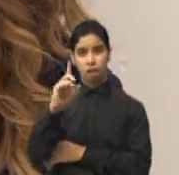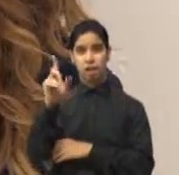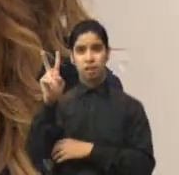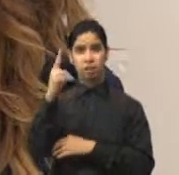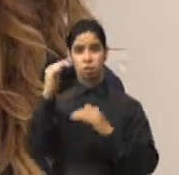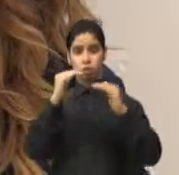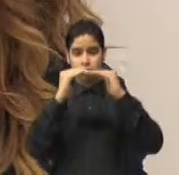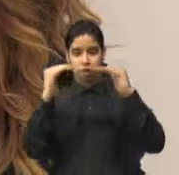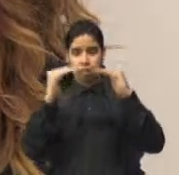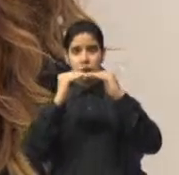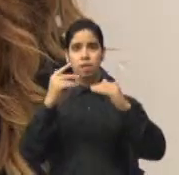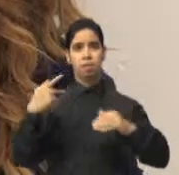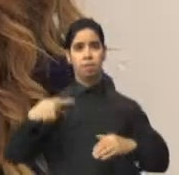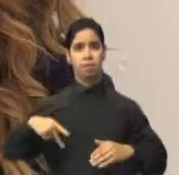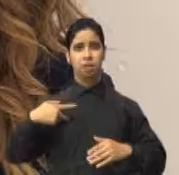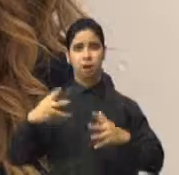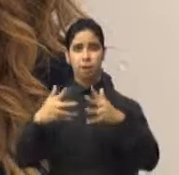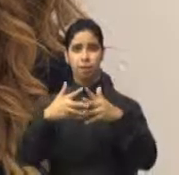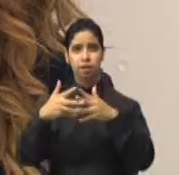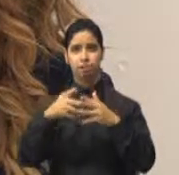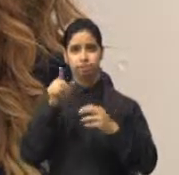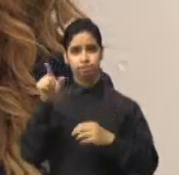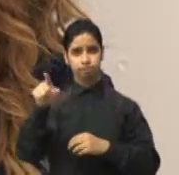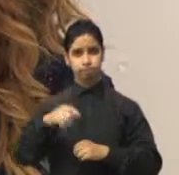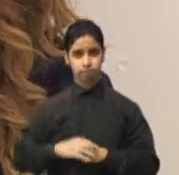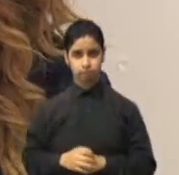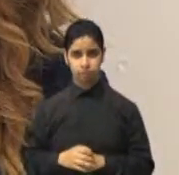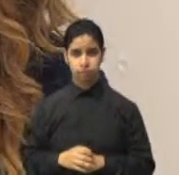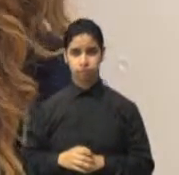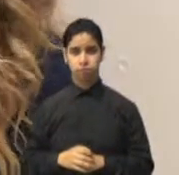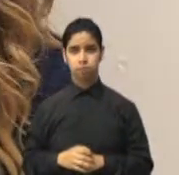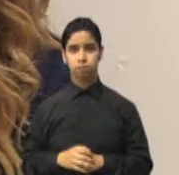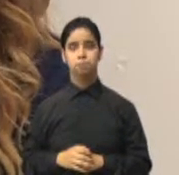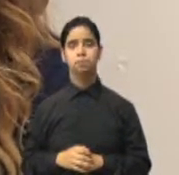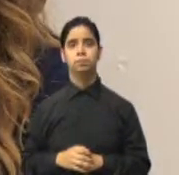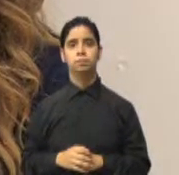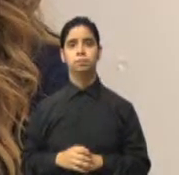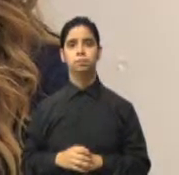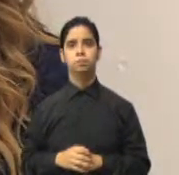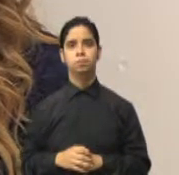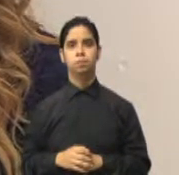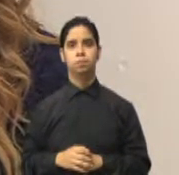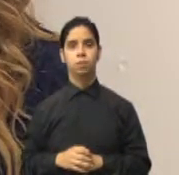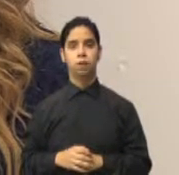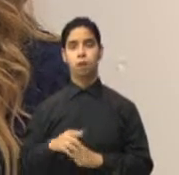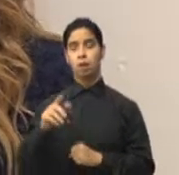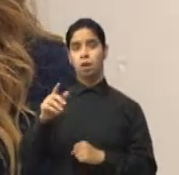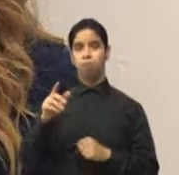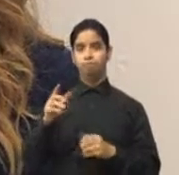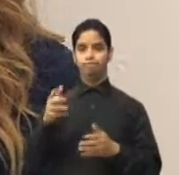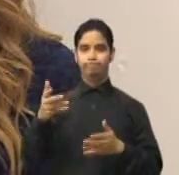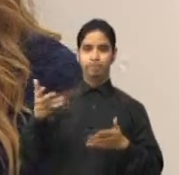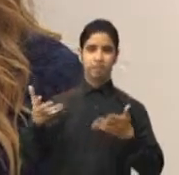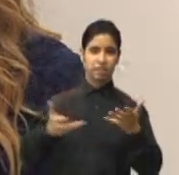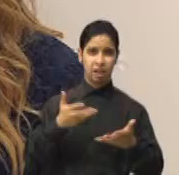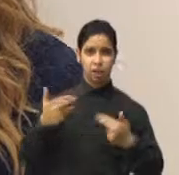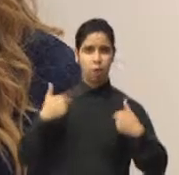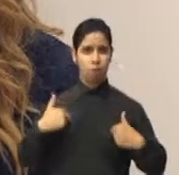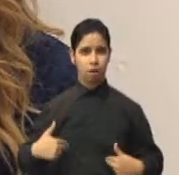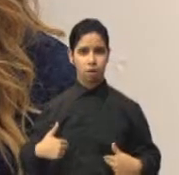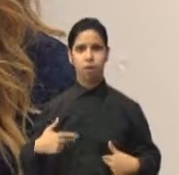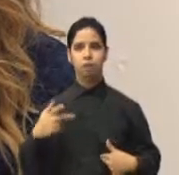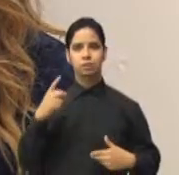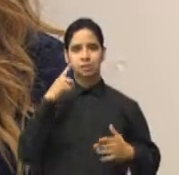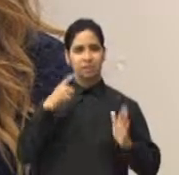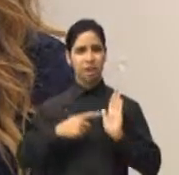busca, dentro de todo, hacer de la trata un delito visible para que todas las personas, no